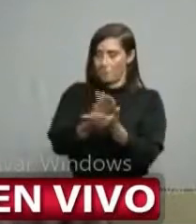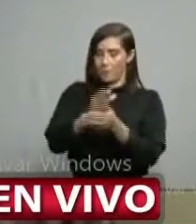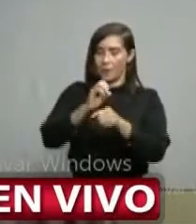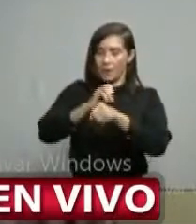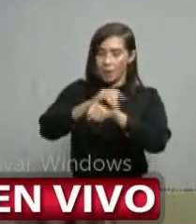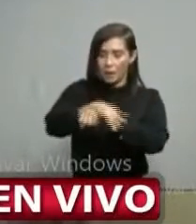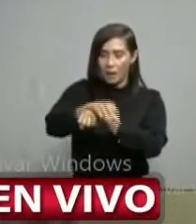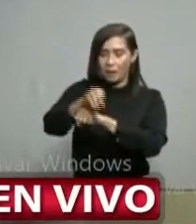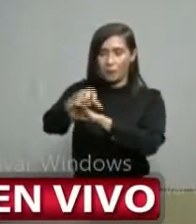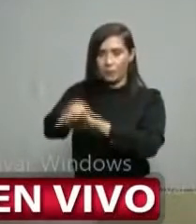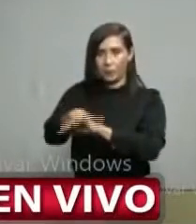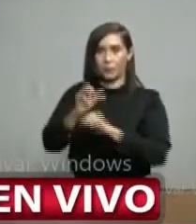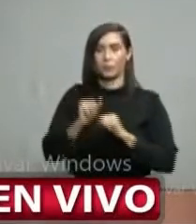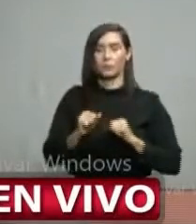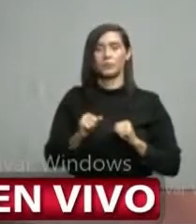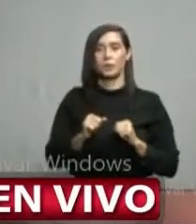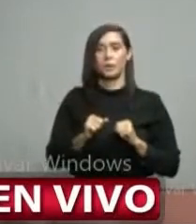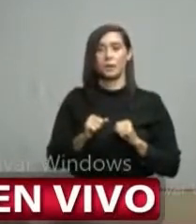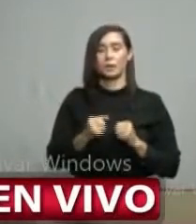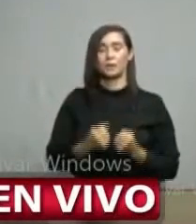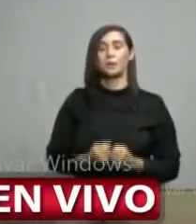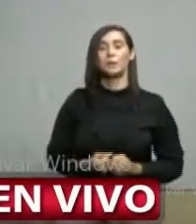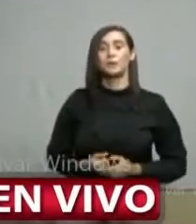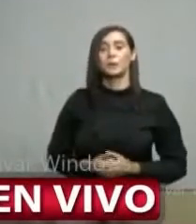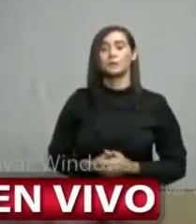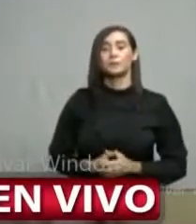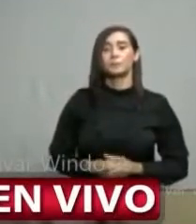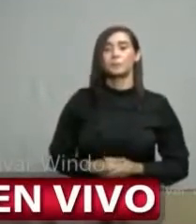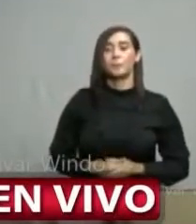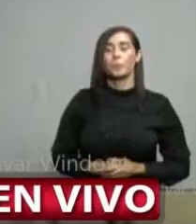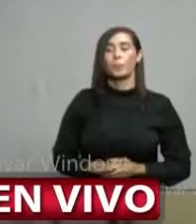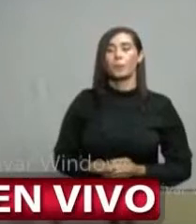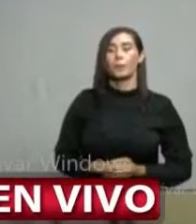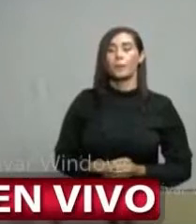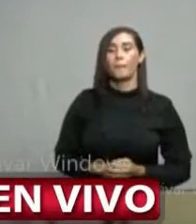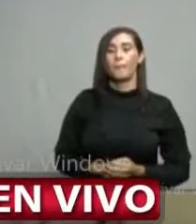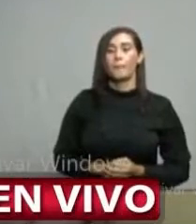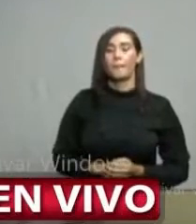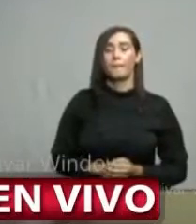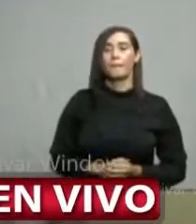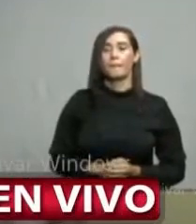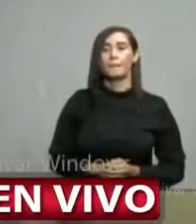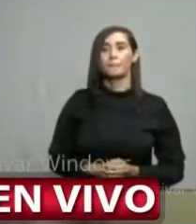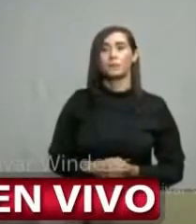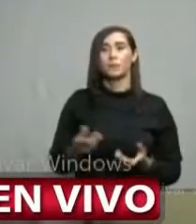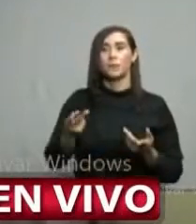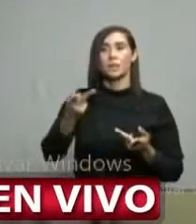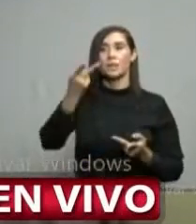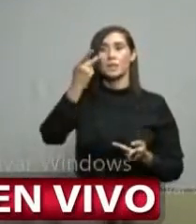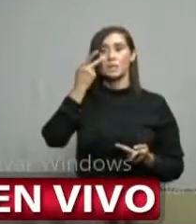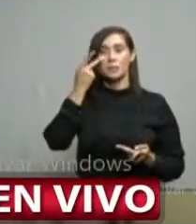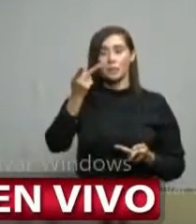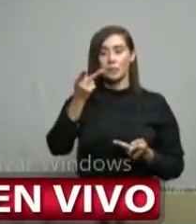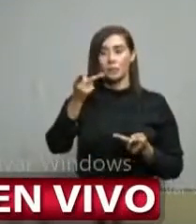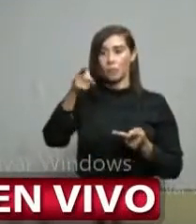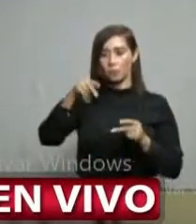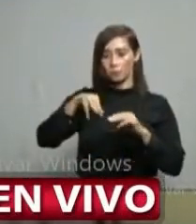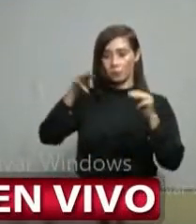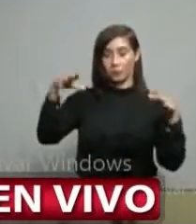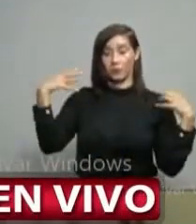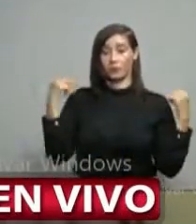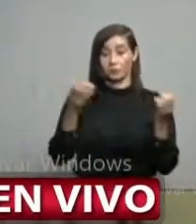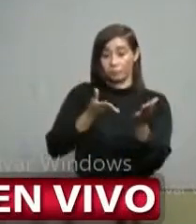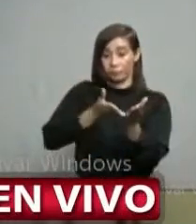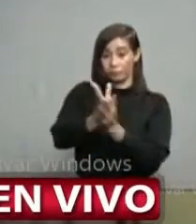poblacional del país, el operativo tuvo un resultado positivo. Entonces, si estamos viendo que esos operativos sanitarios